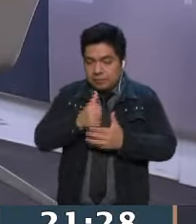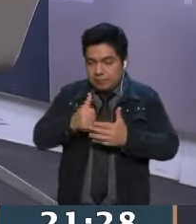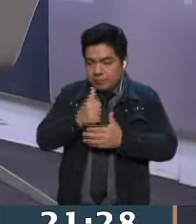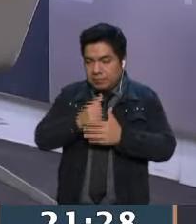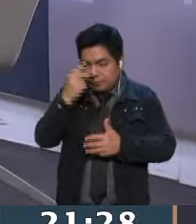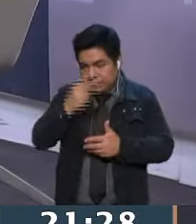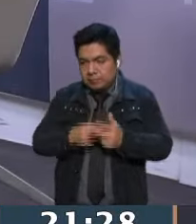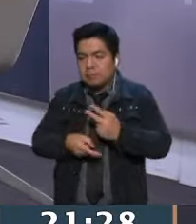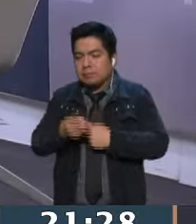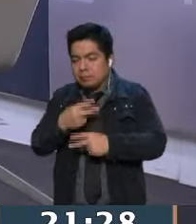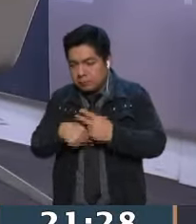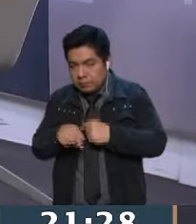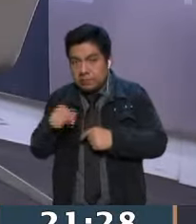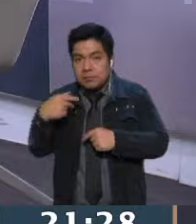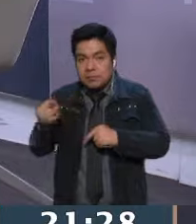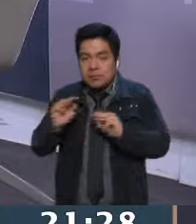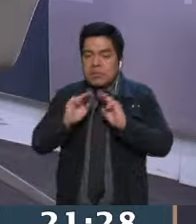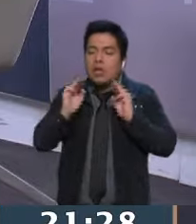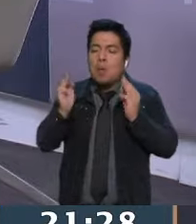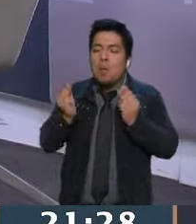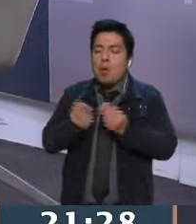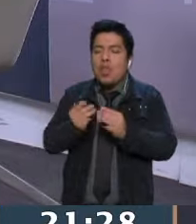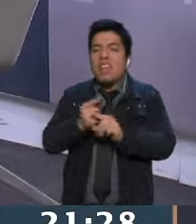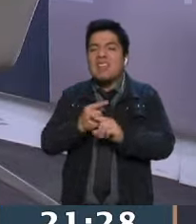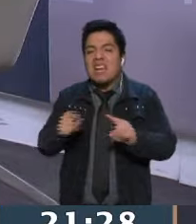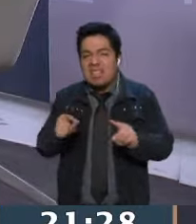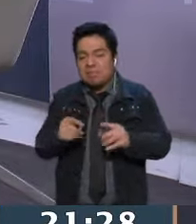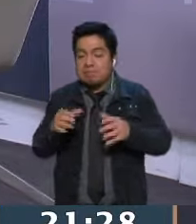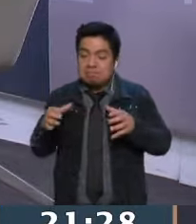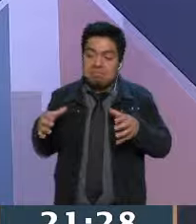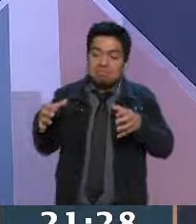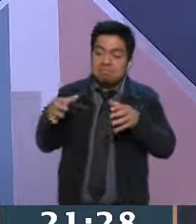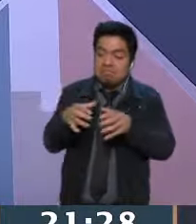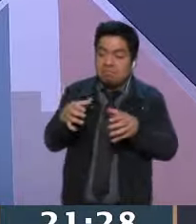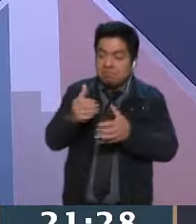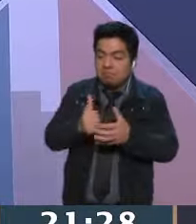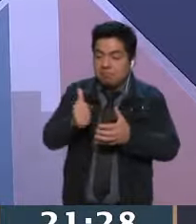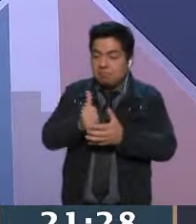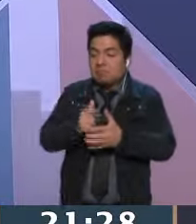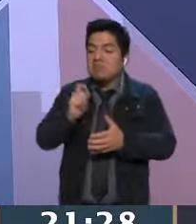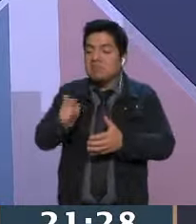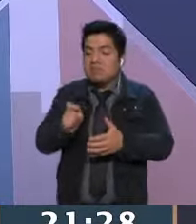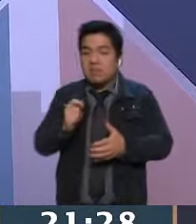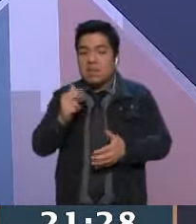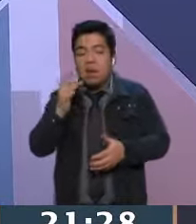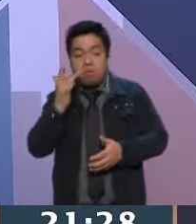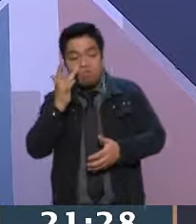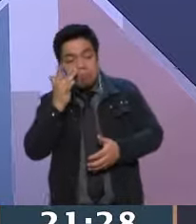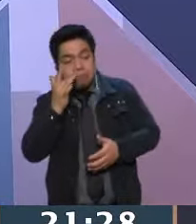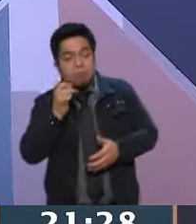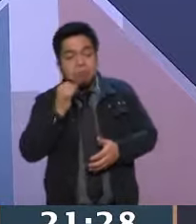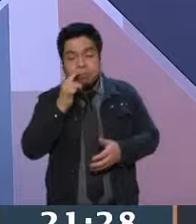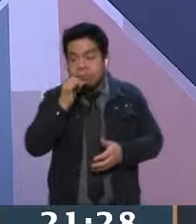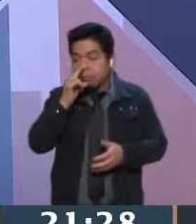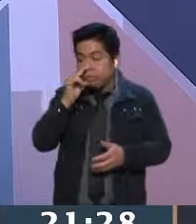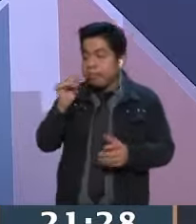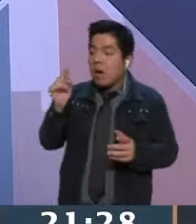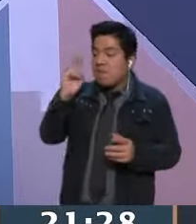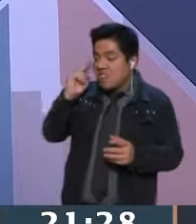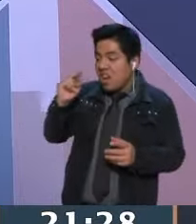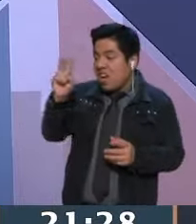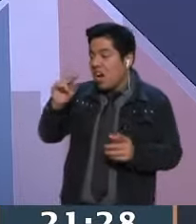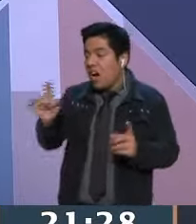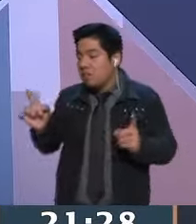México y obviamente su visión de mundo es esa. Que lo cosmopolita es esto, ¿no? Viajar, encontrarte con gente distinguida y